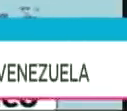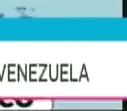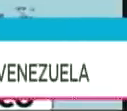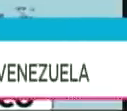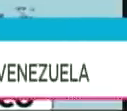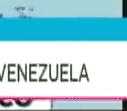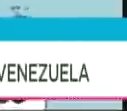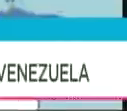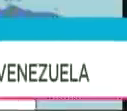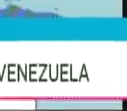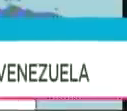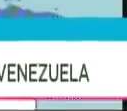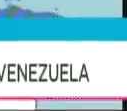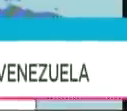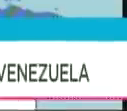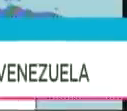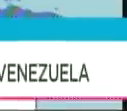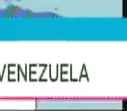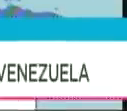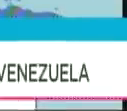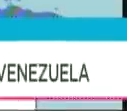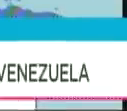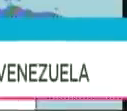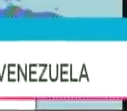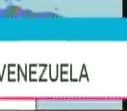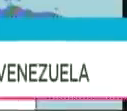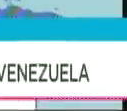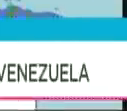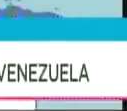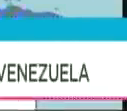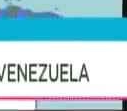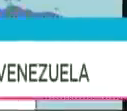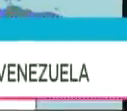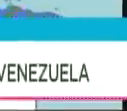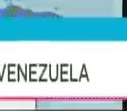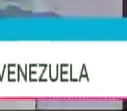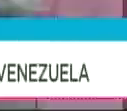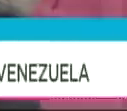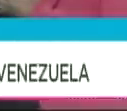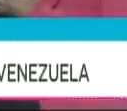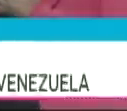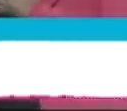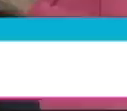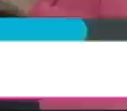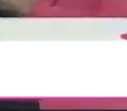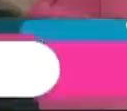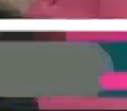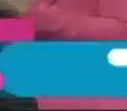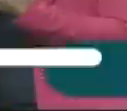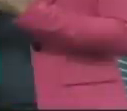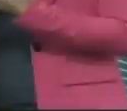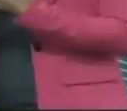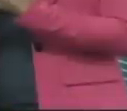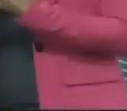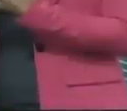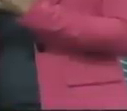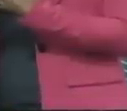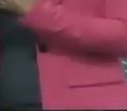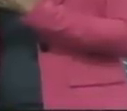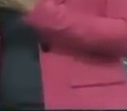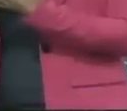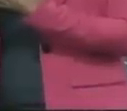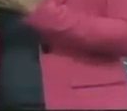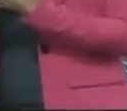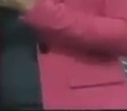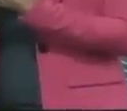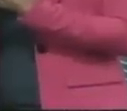espacio al señor Juan Guaidó. Lo dice la Cancillería de Colombia. Y esta conferencia se va